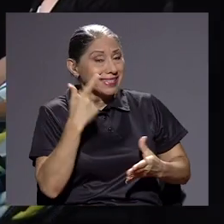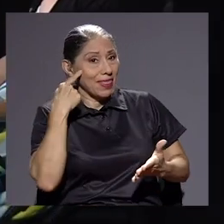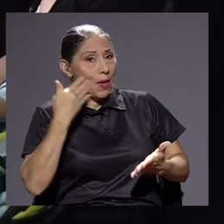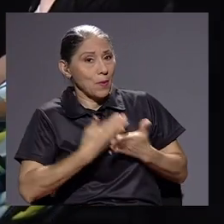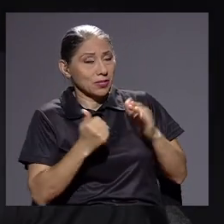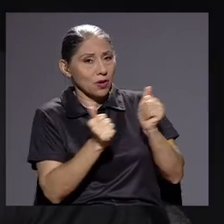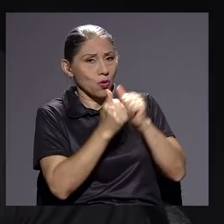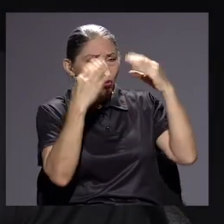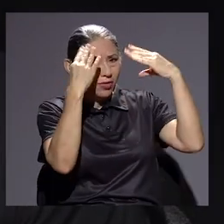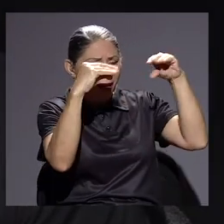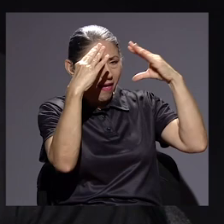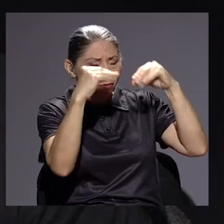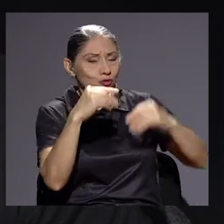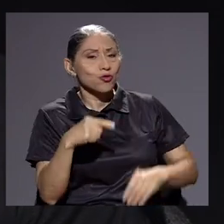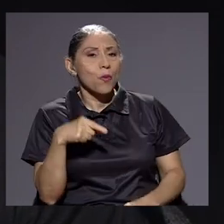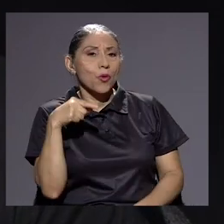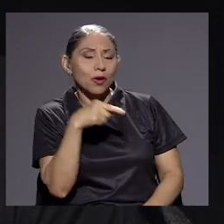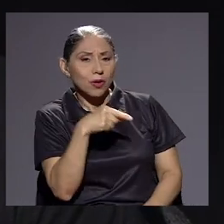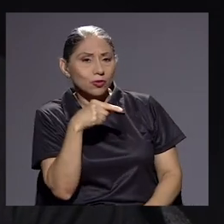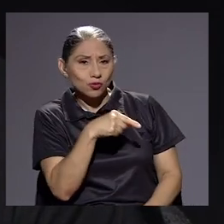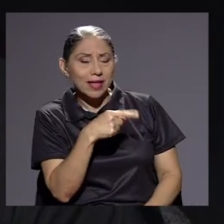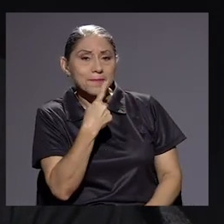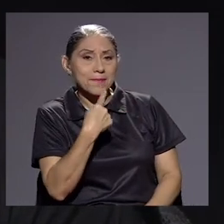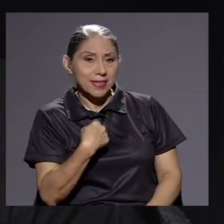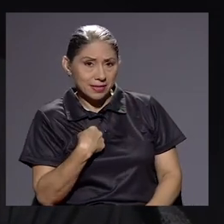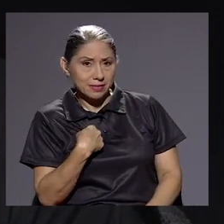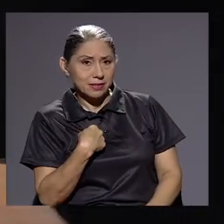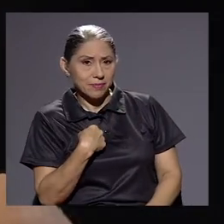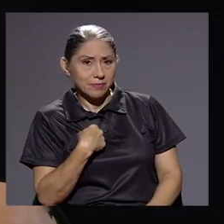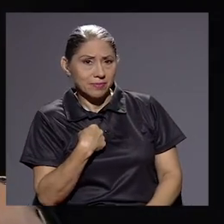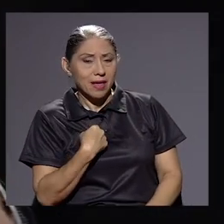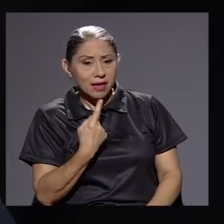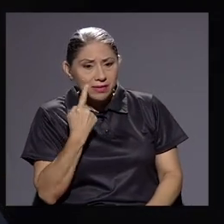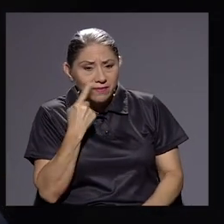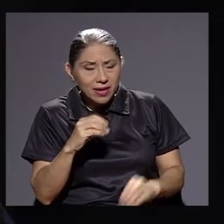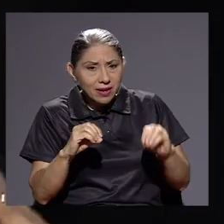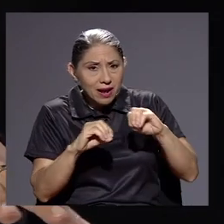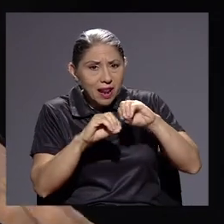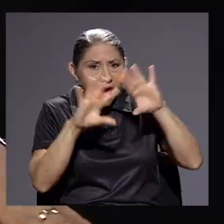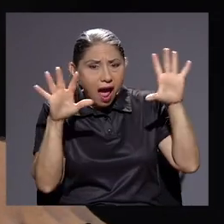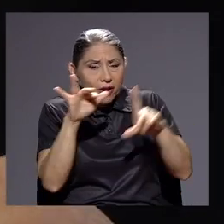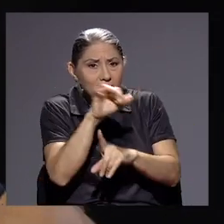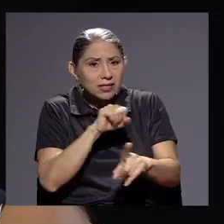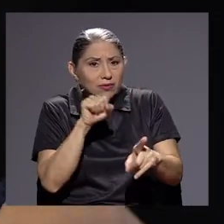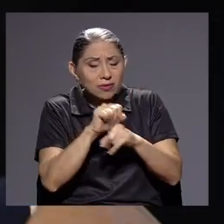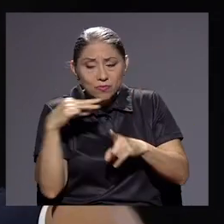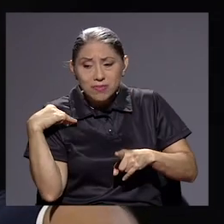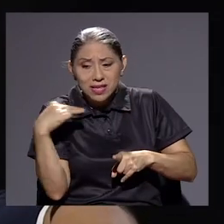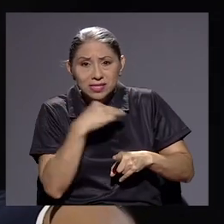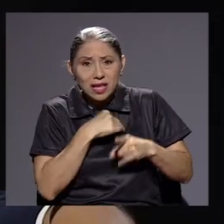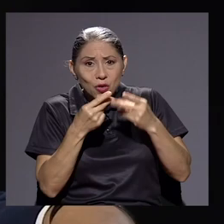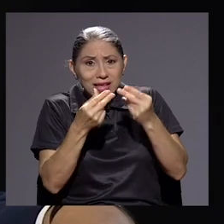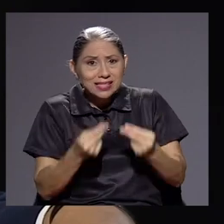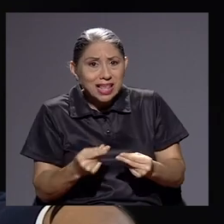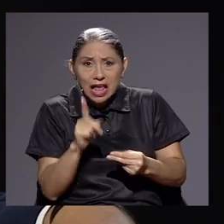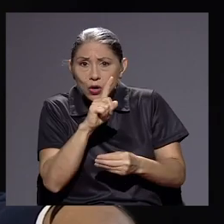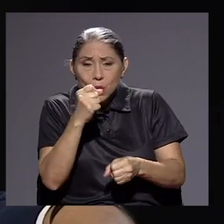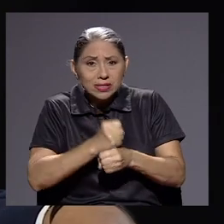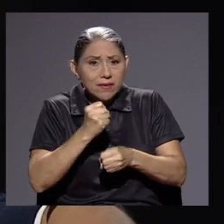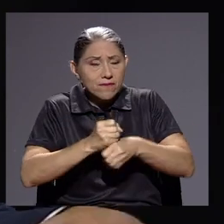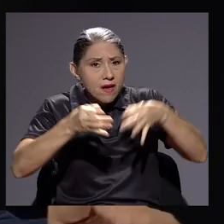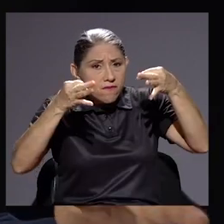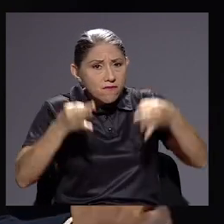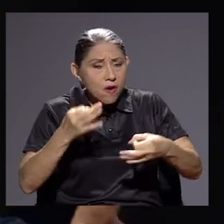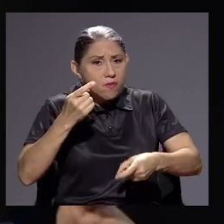demás están, doña Amanda. Porque cuando usted me dice que es súper claro el panorama, donde Hacienda no está haciendo bien su